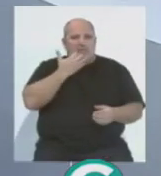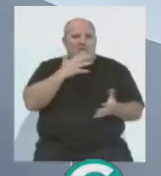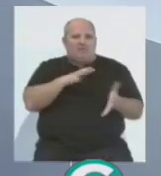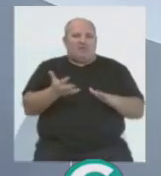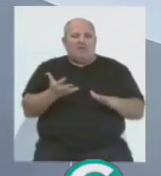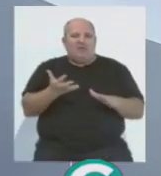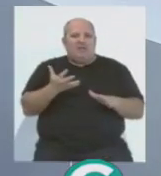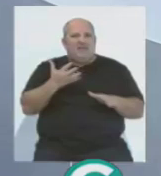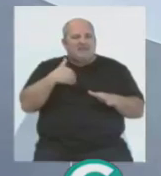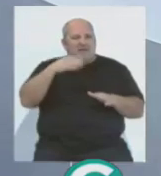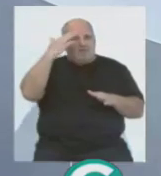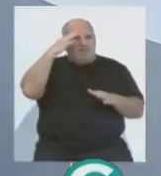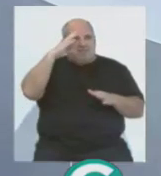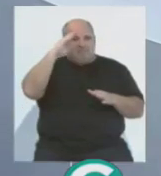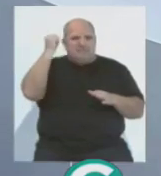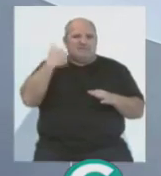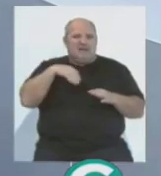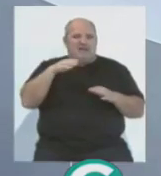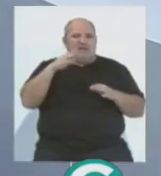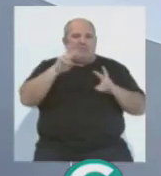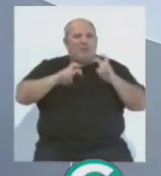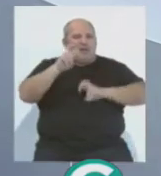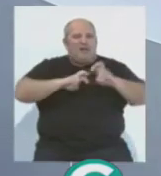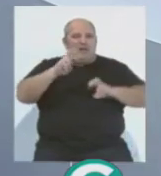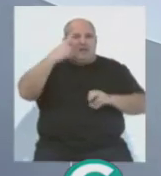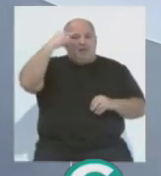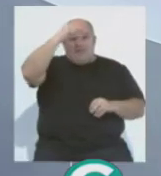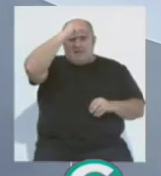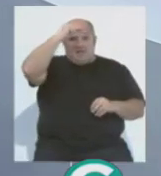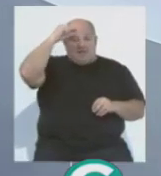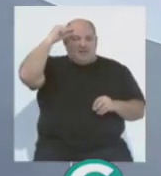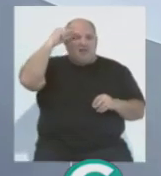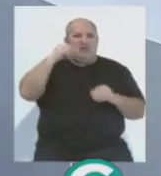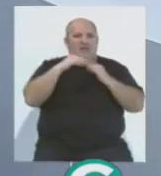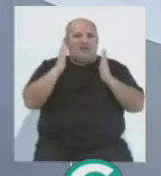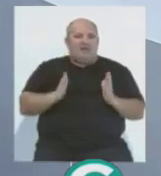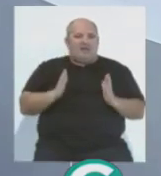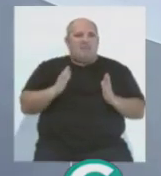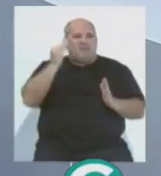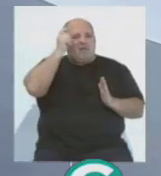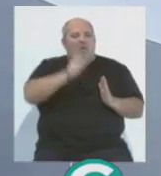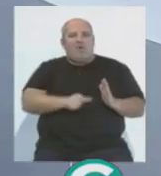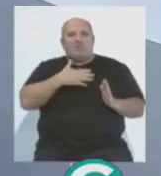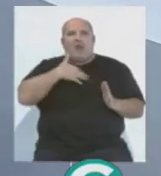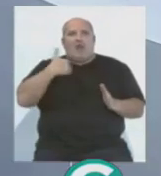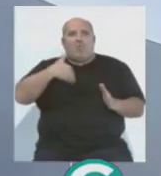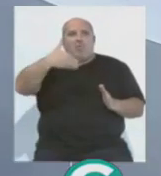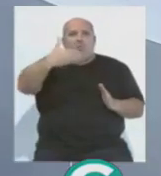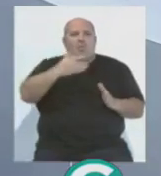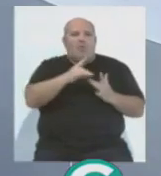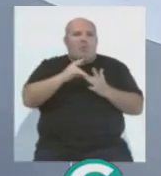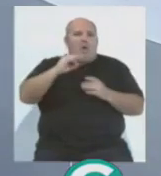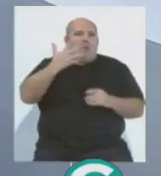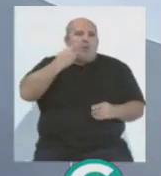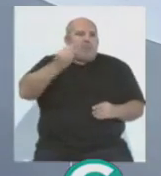todas dejamos de creer que tenemos en nuestra casa a un Iniesta, a un Xavi,